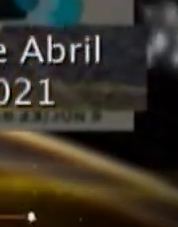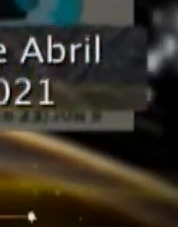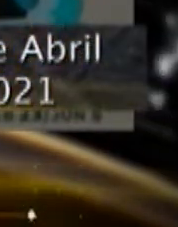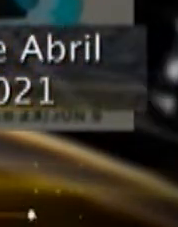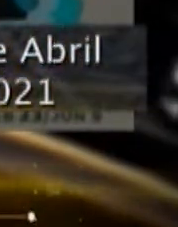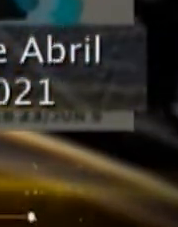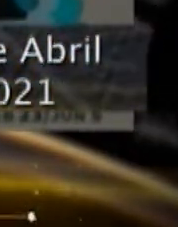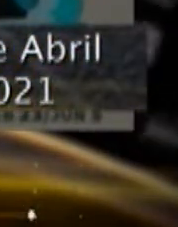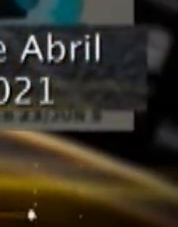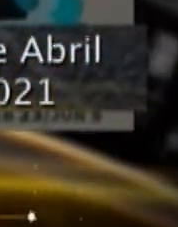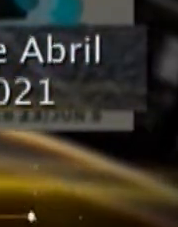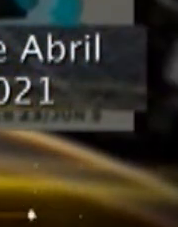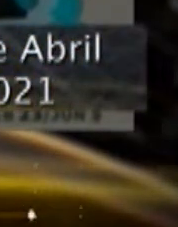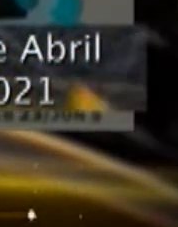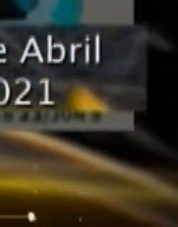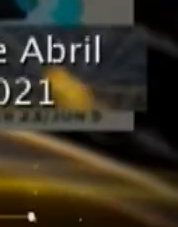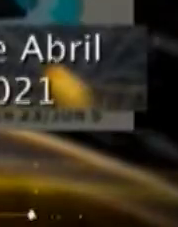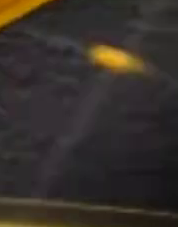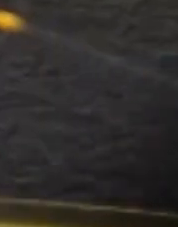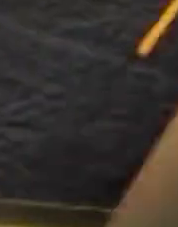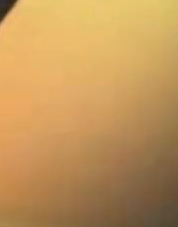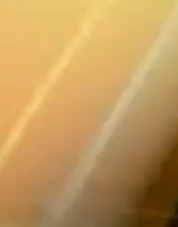cortometrajes con el tema el cuidado del agua.